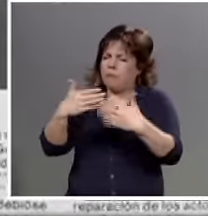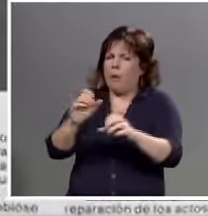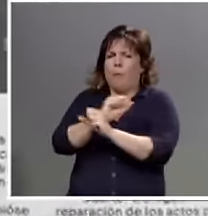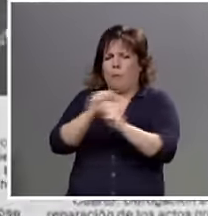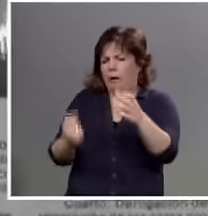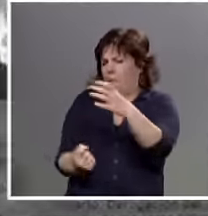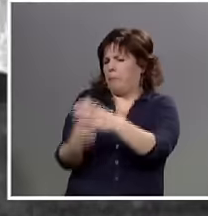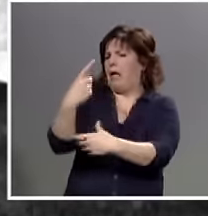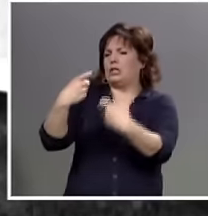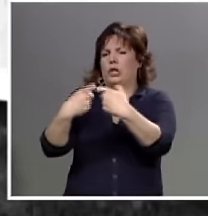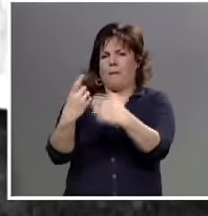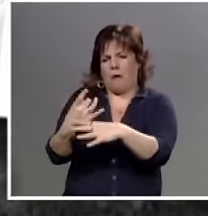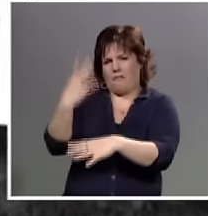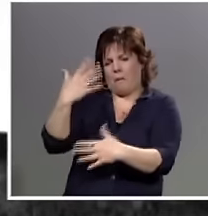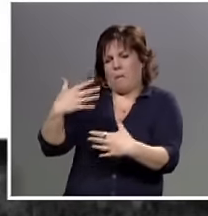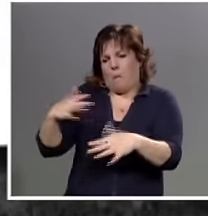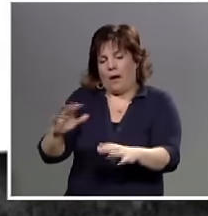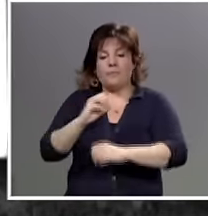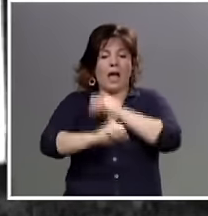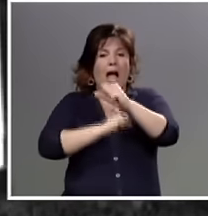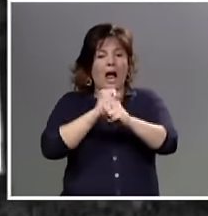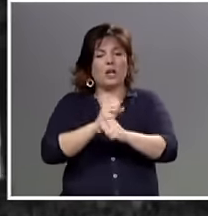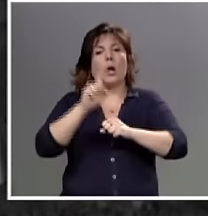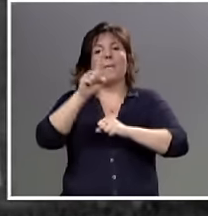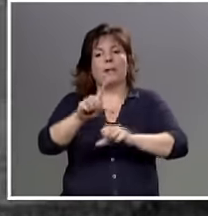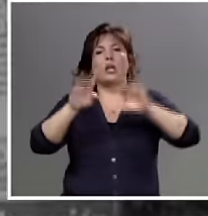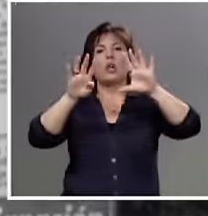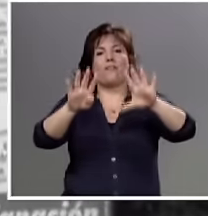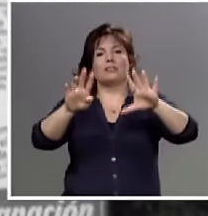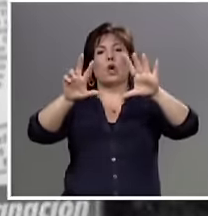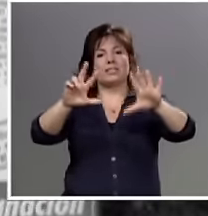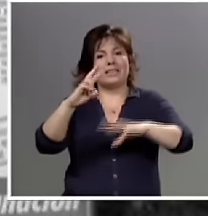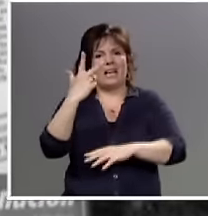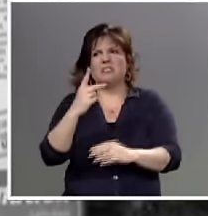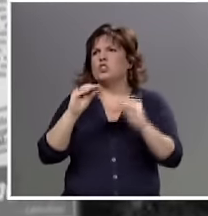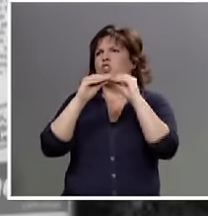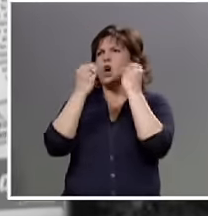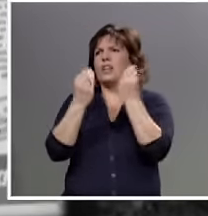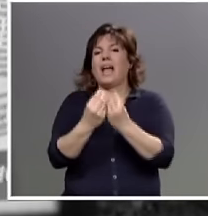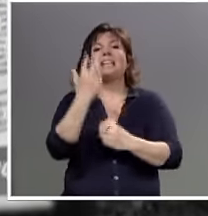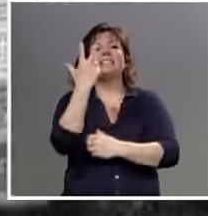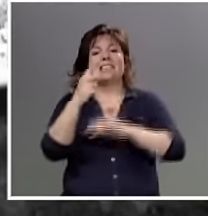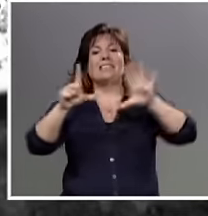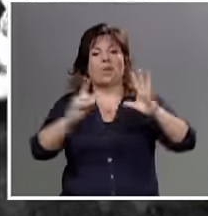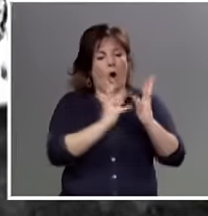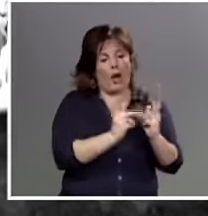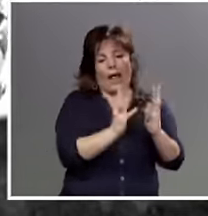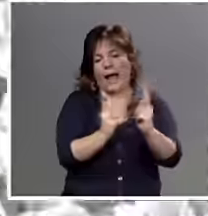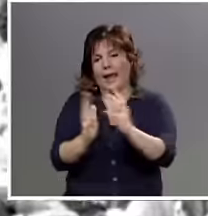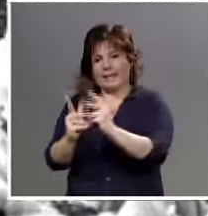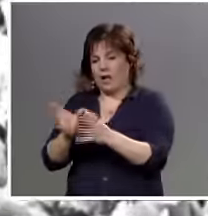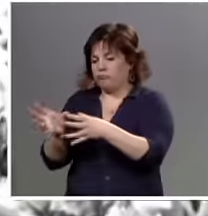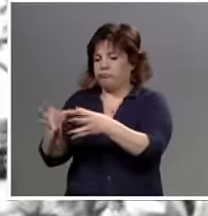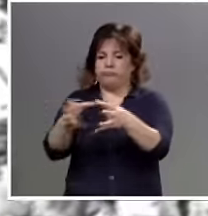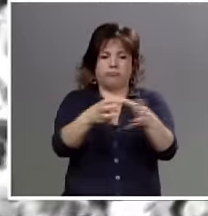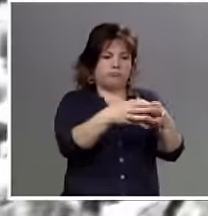de asociaciones profesionales, para el año 1983 existían unas 37 organizaciones conformadas